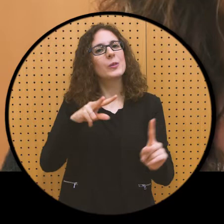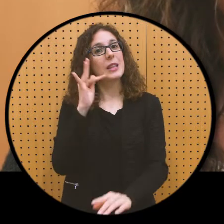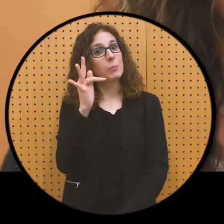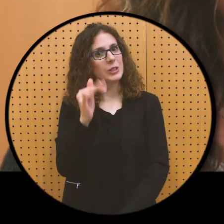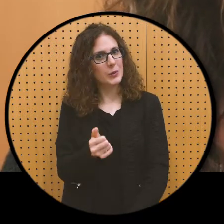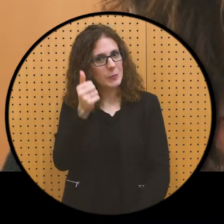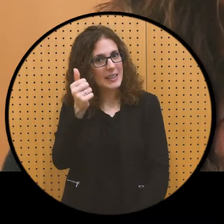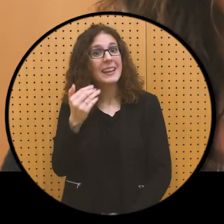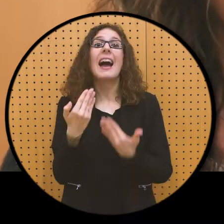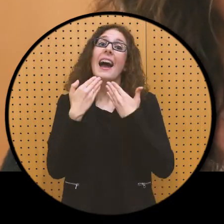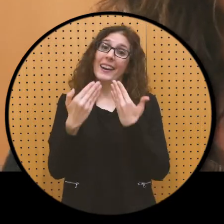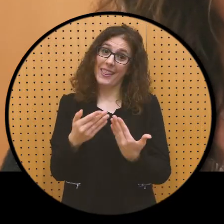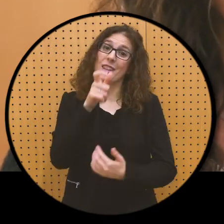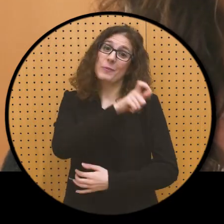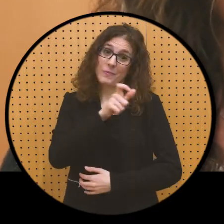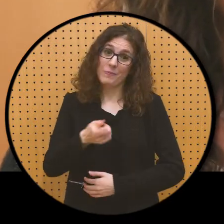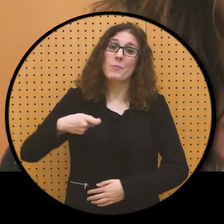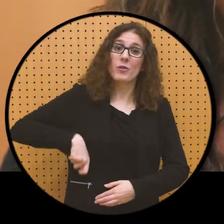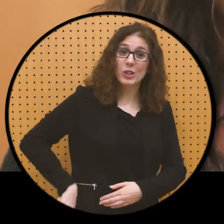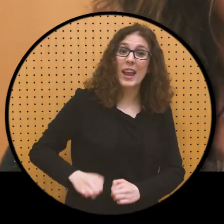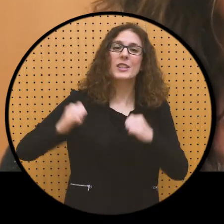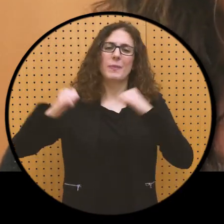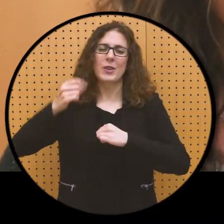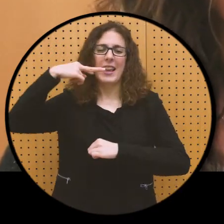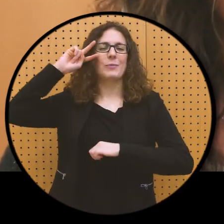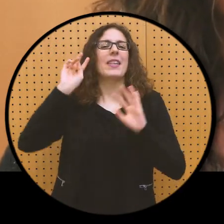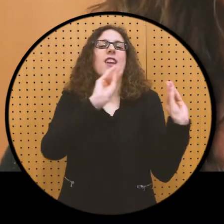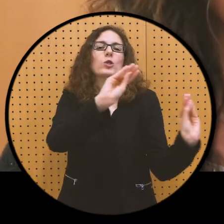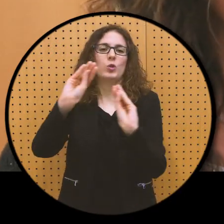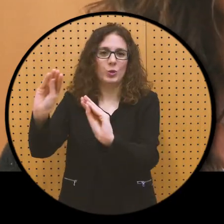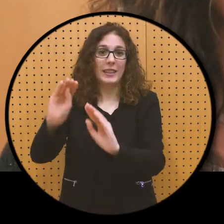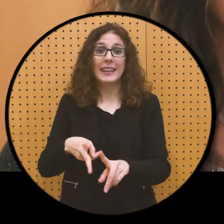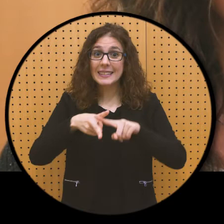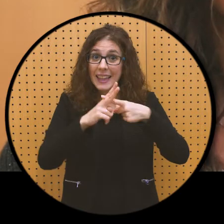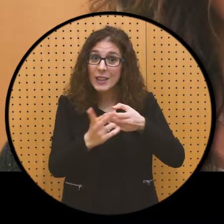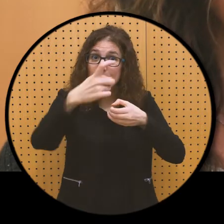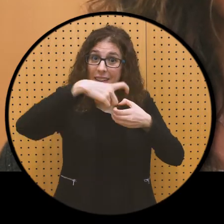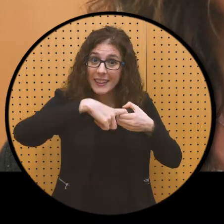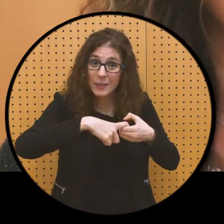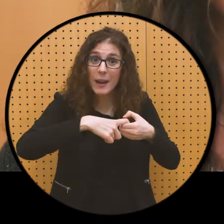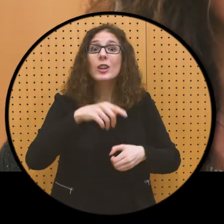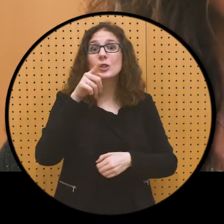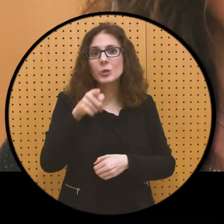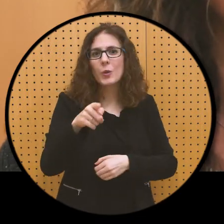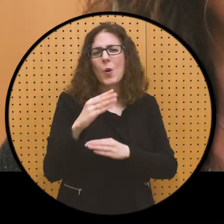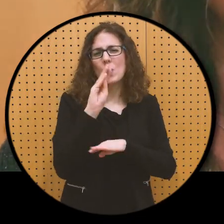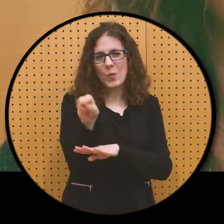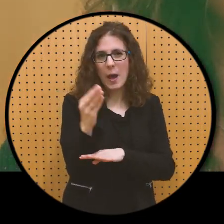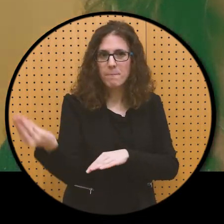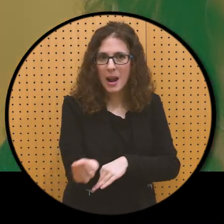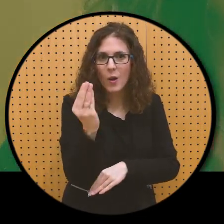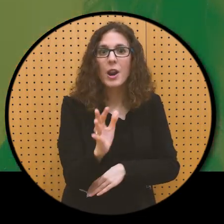experiencia de los profesionales y de las personas mayores. Participar en este taller te ayudará a cuidarte y ampliar tus puntos de vista.